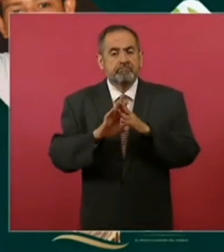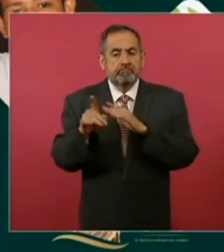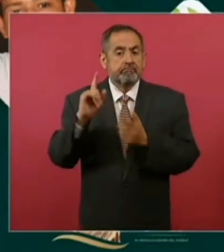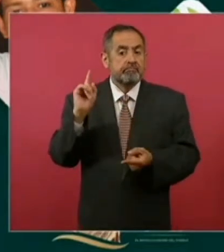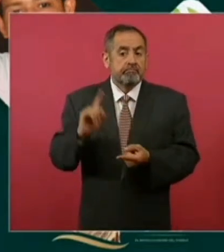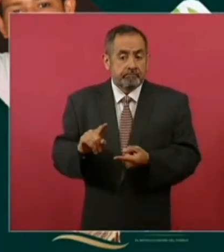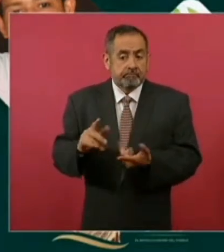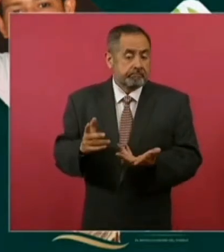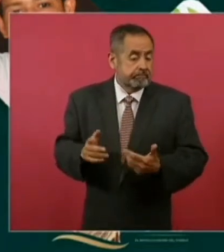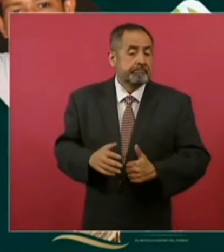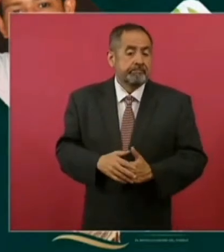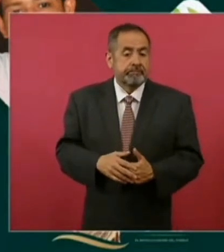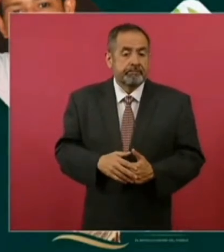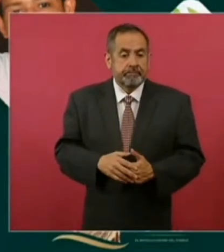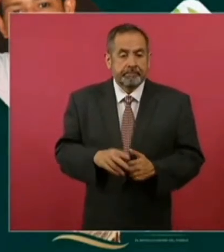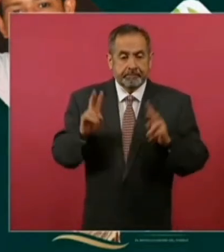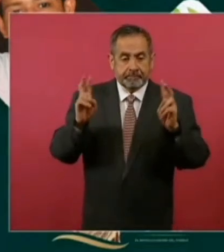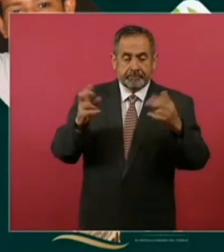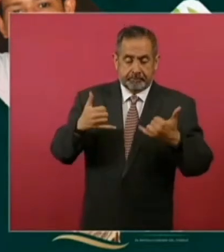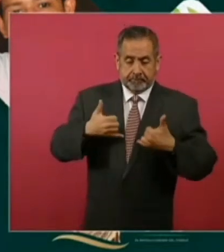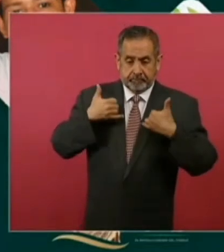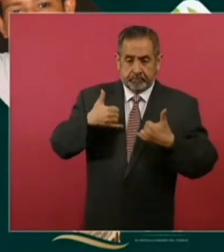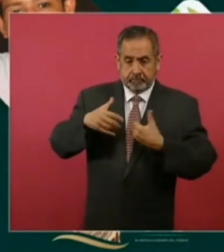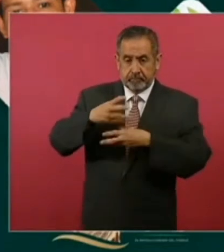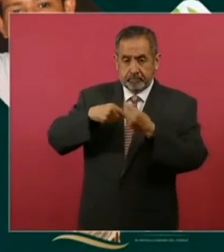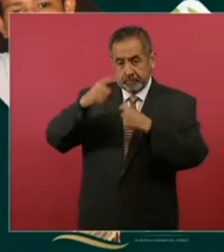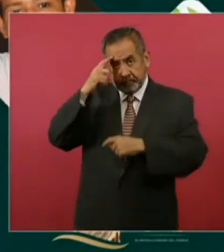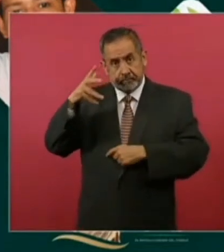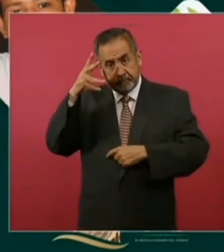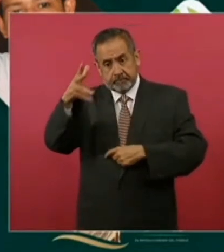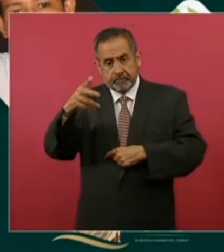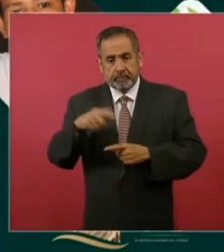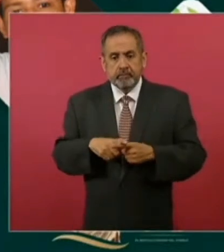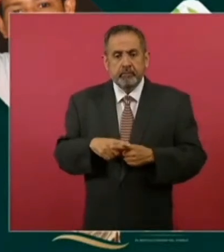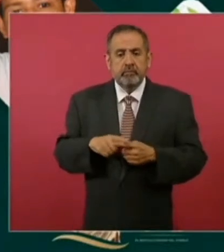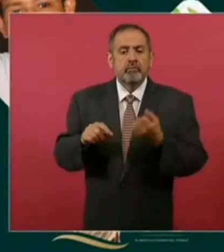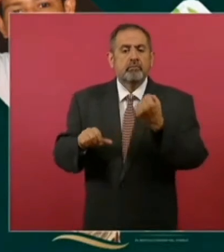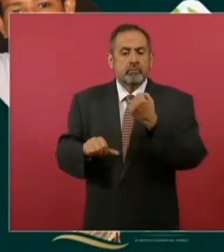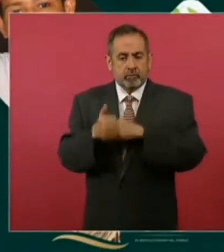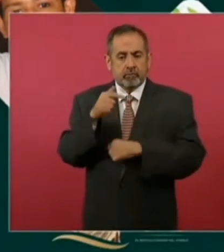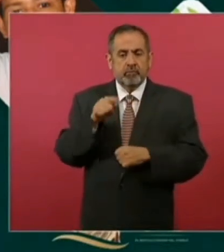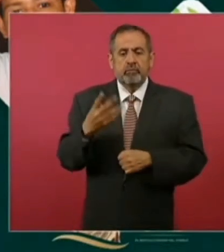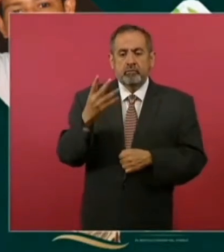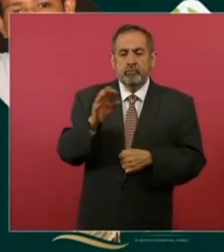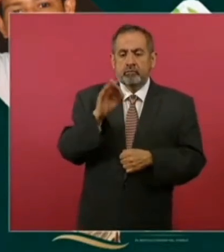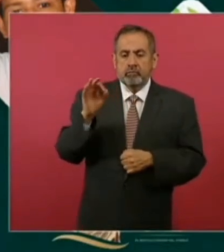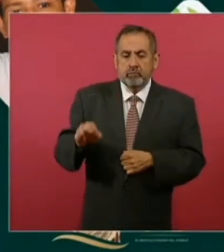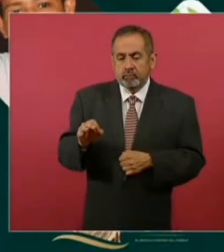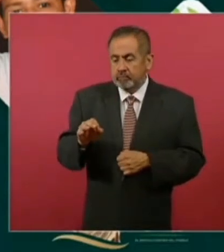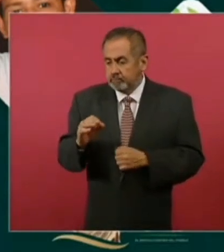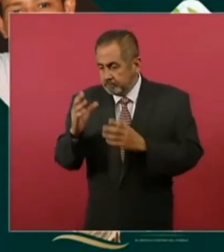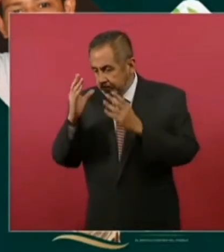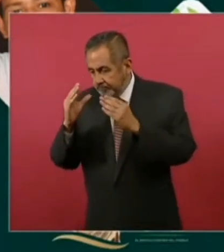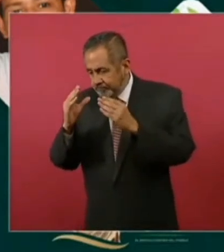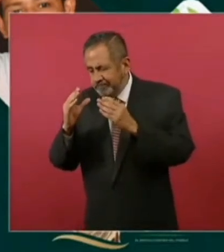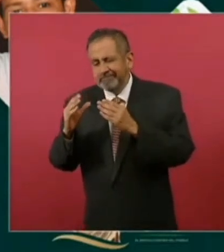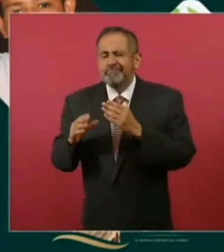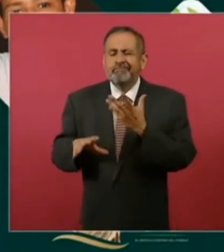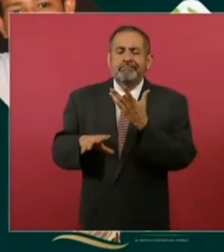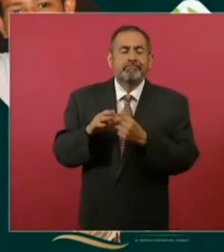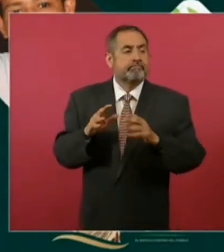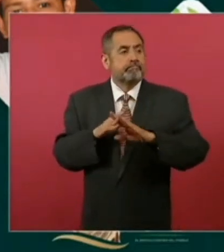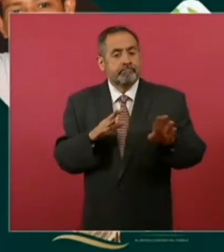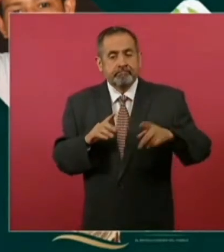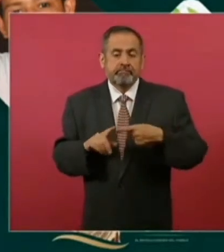En el caso de jóvenes construyendo el futuro, el 11.4% en El Salvador consideraría emigrar después de haber formado parte del programa